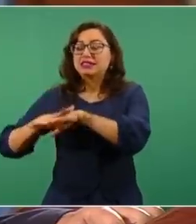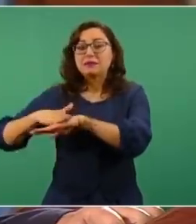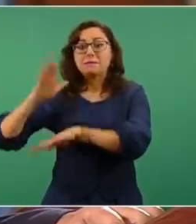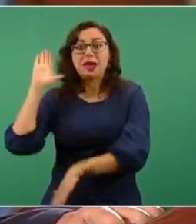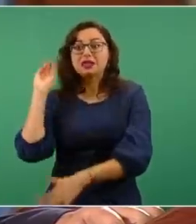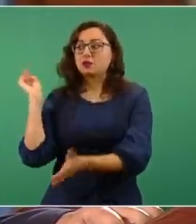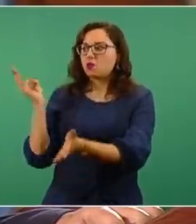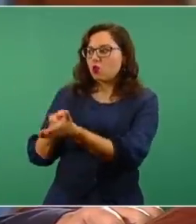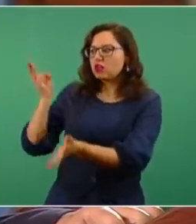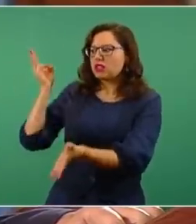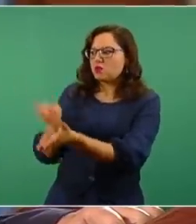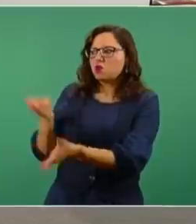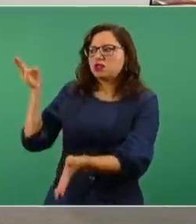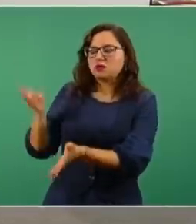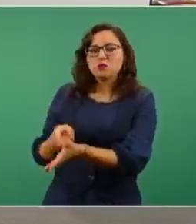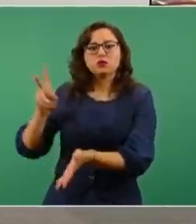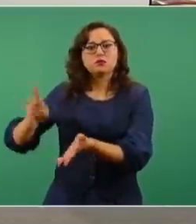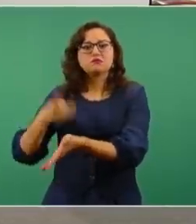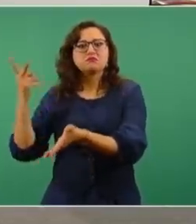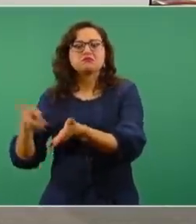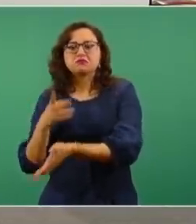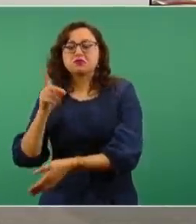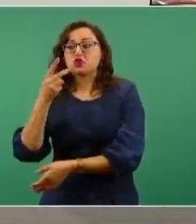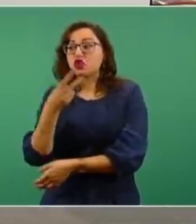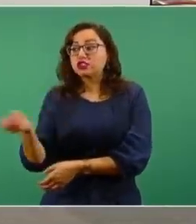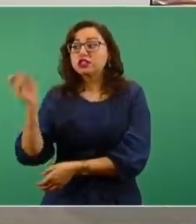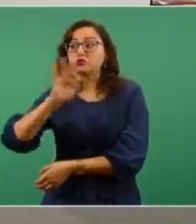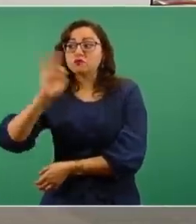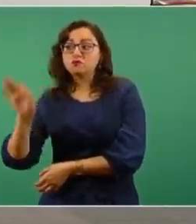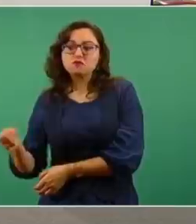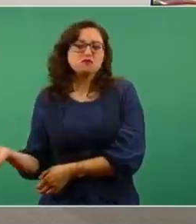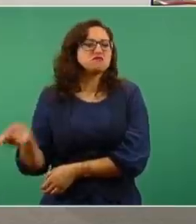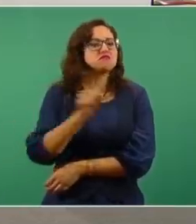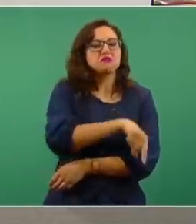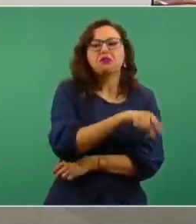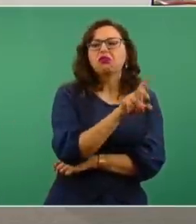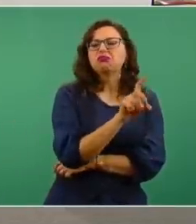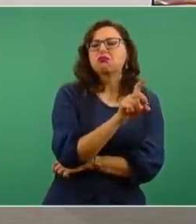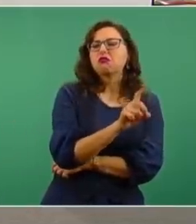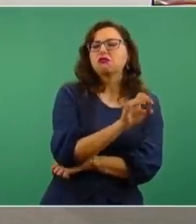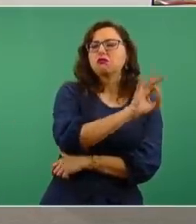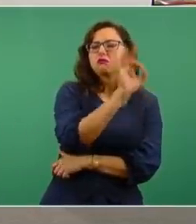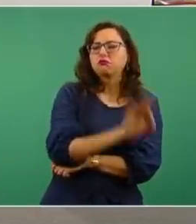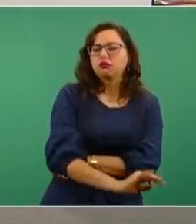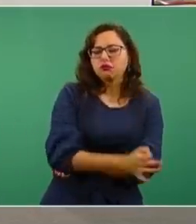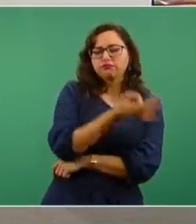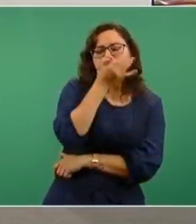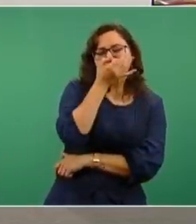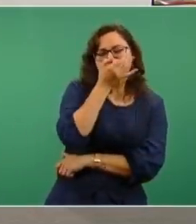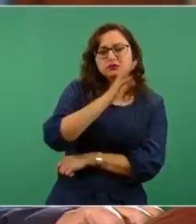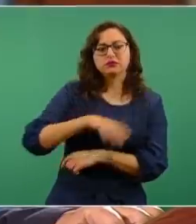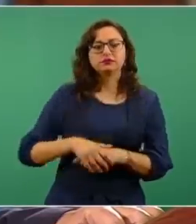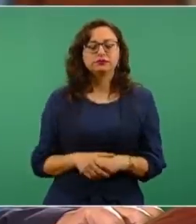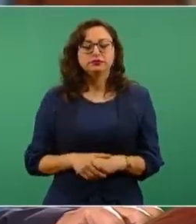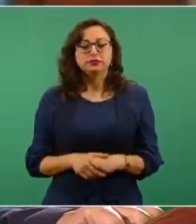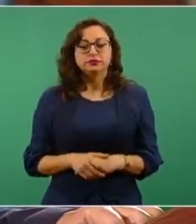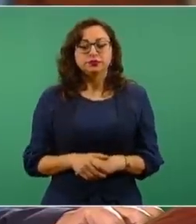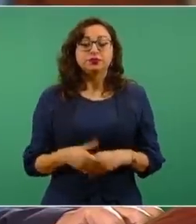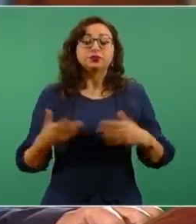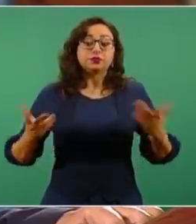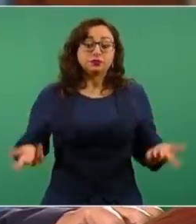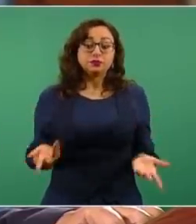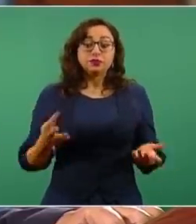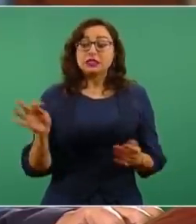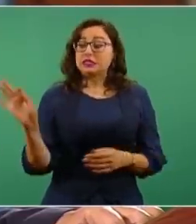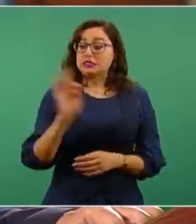cada incumplimiento. En cualquier momento de la vigencia del contrato, en caso de una terminación